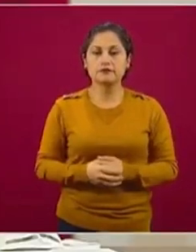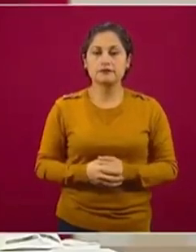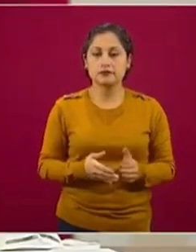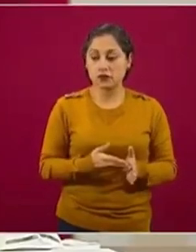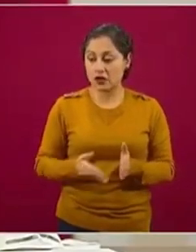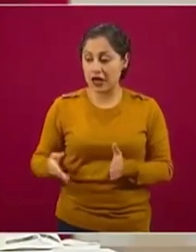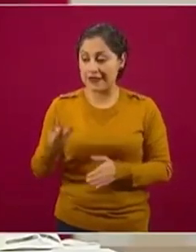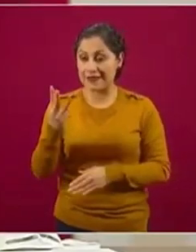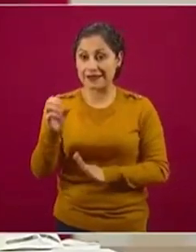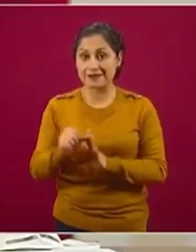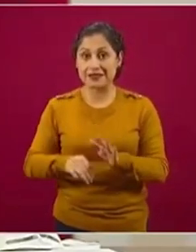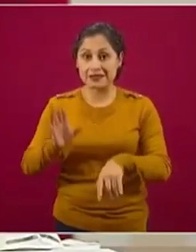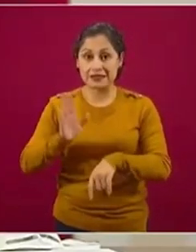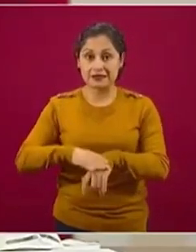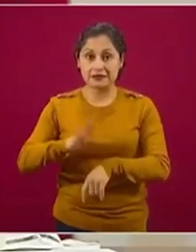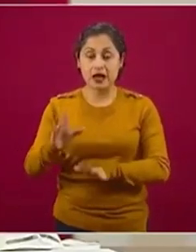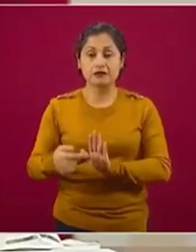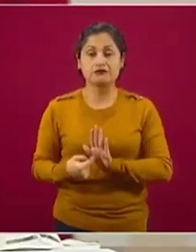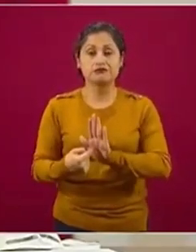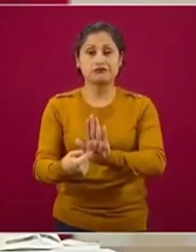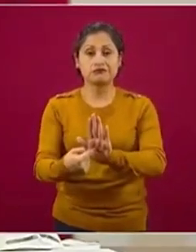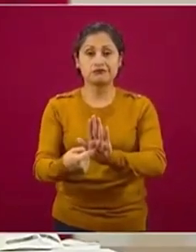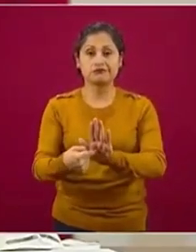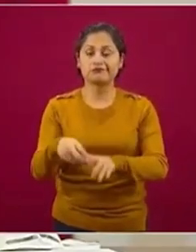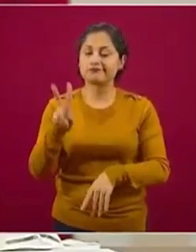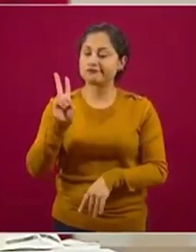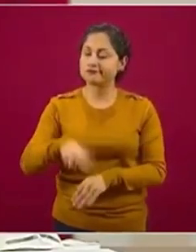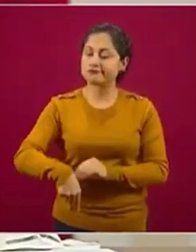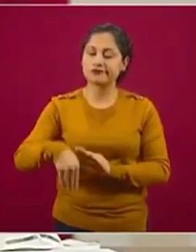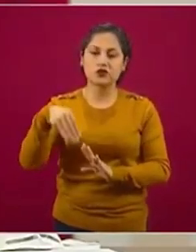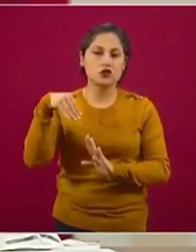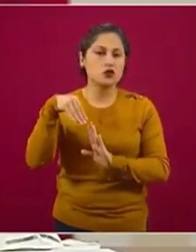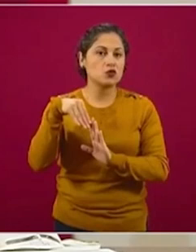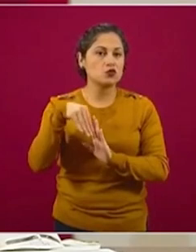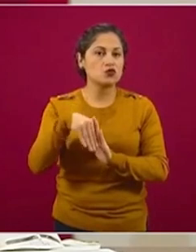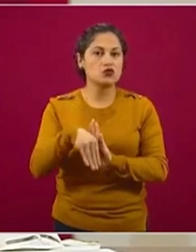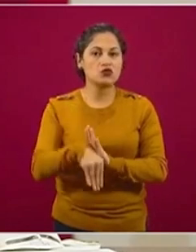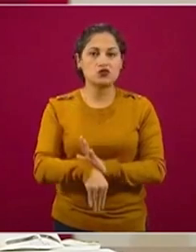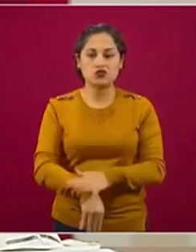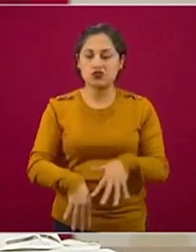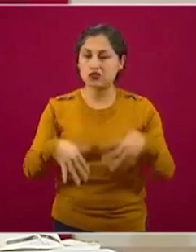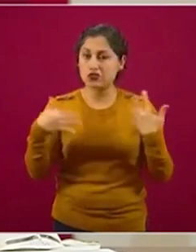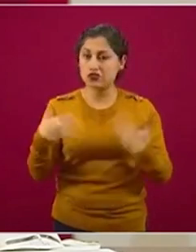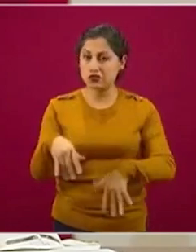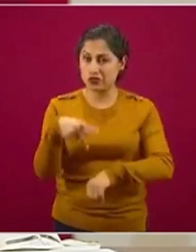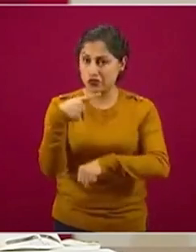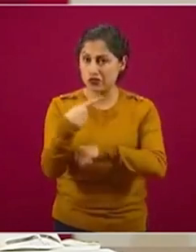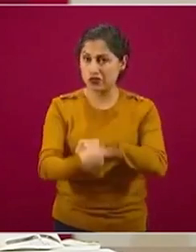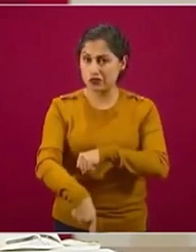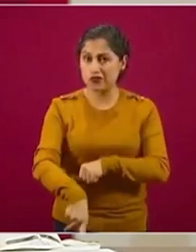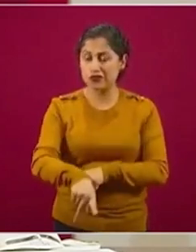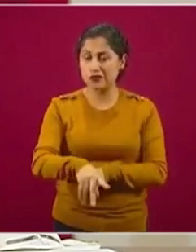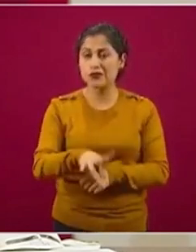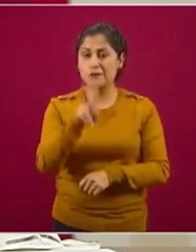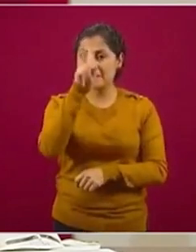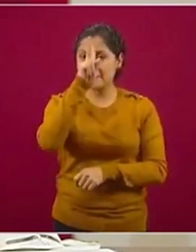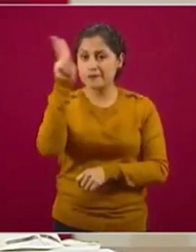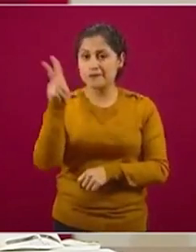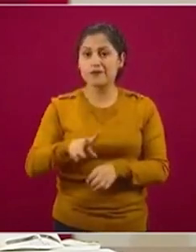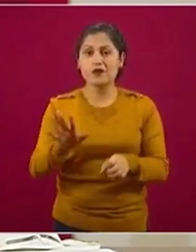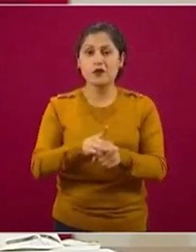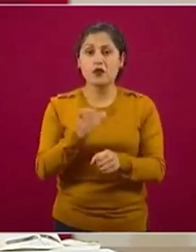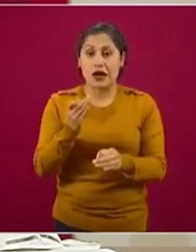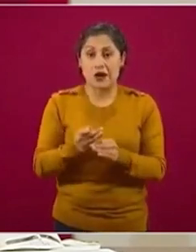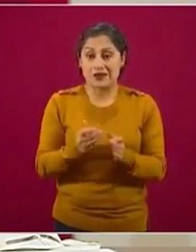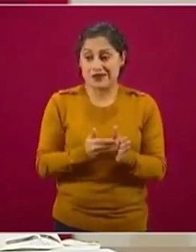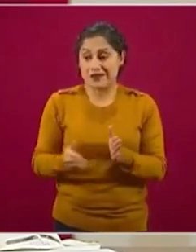trimestre, las cifras son realmente muy delicadas, ¿por qué? Porque son los tres meses que más se